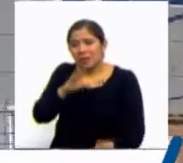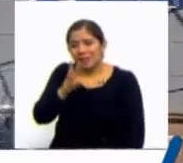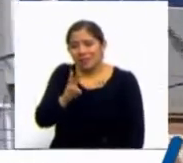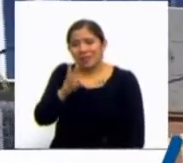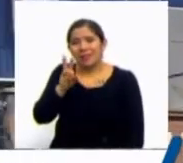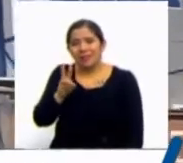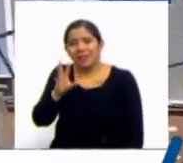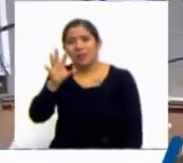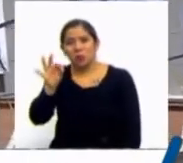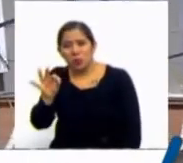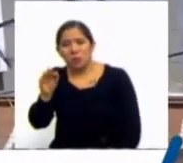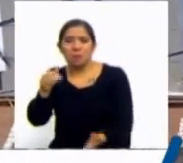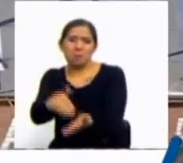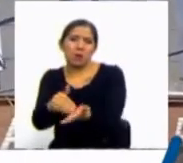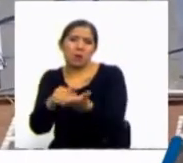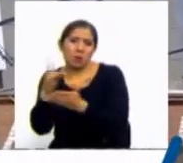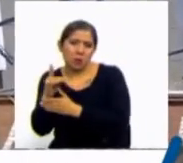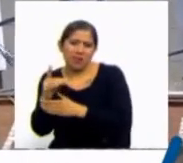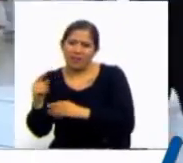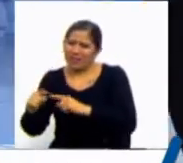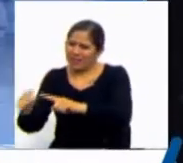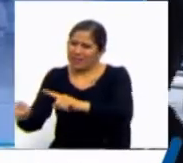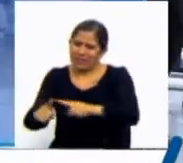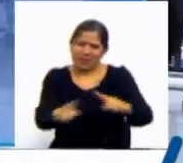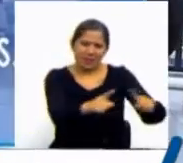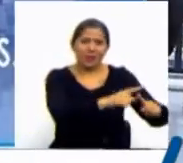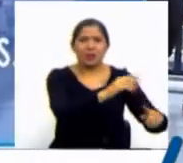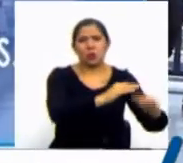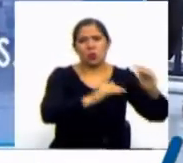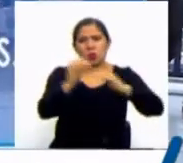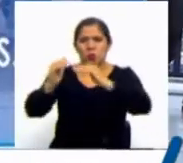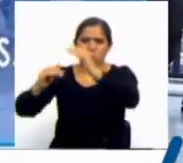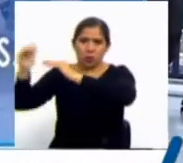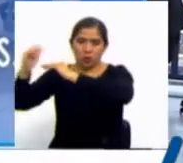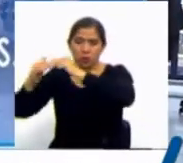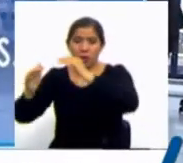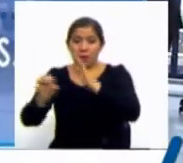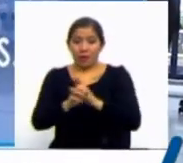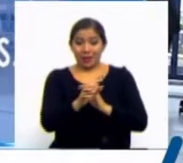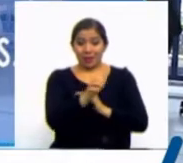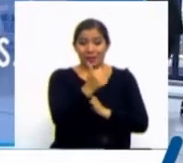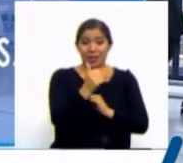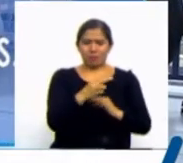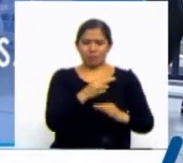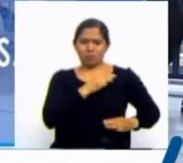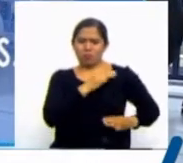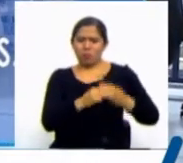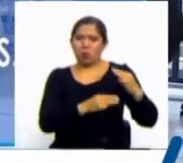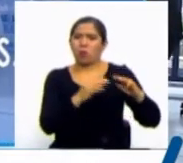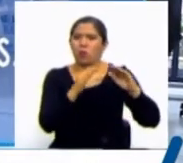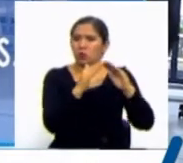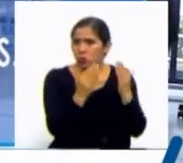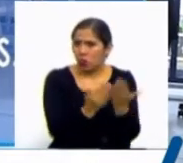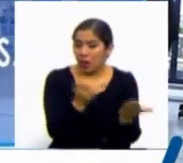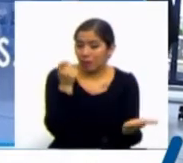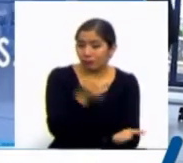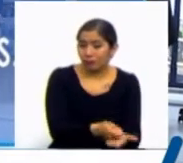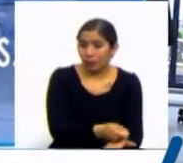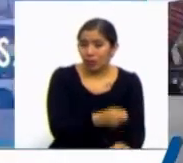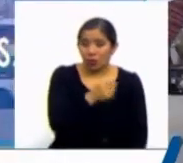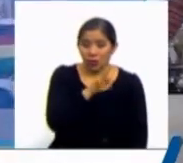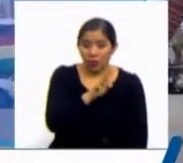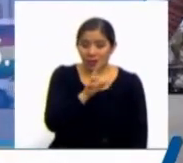bolivianos en diferentes obras en la ciudad de El Alto. Se construyeron 10 modernos módulos educativos con un presupuesto de 47 millones de